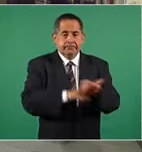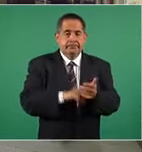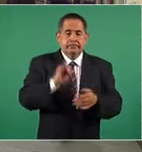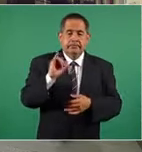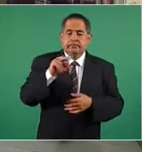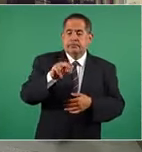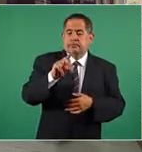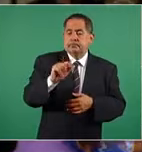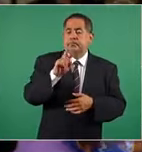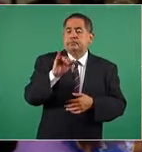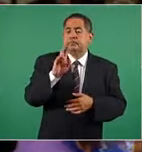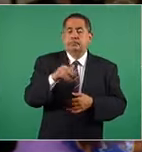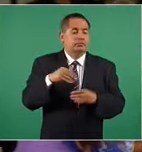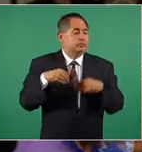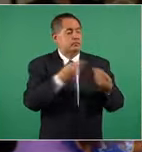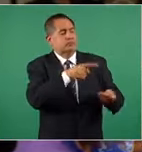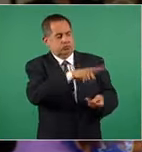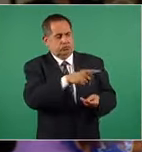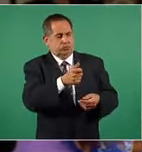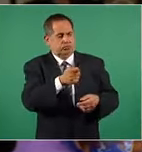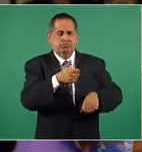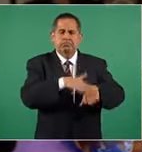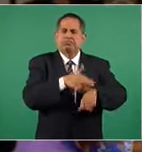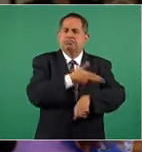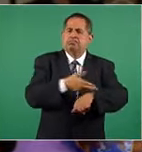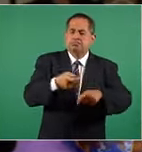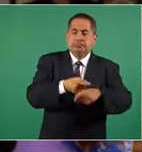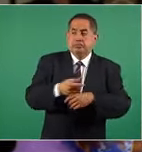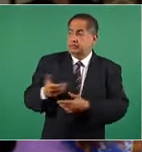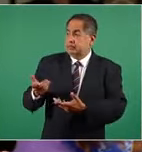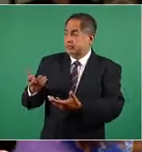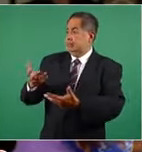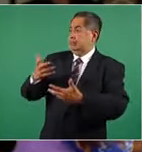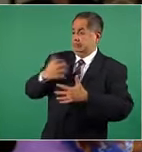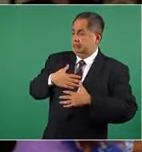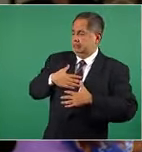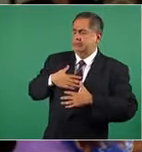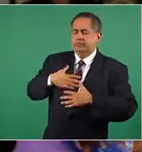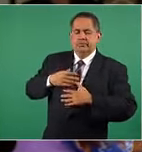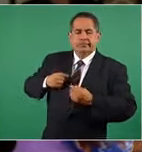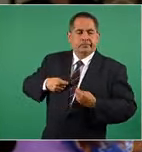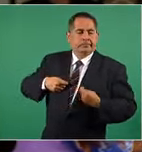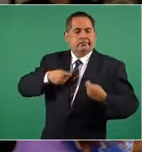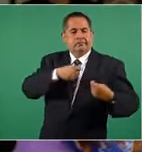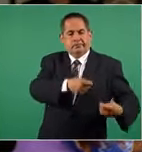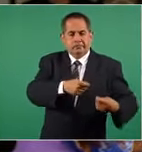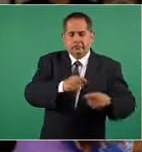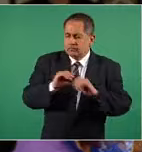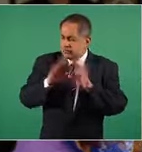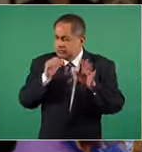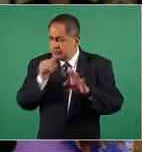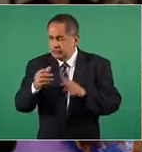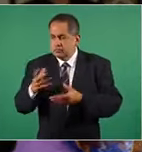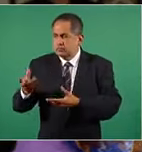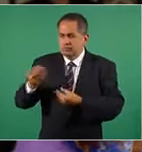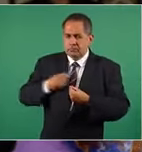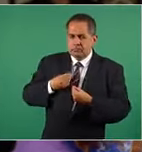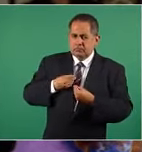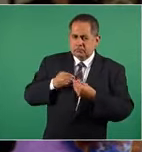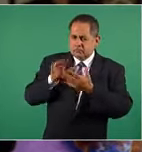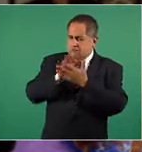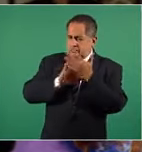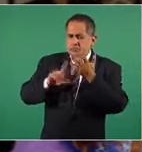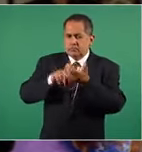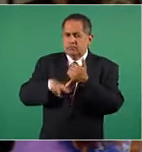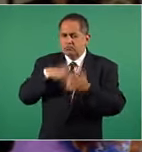para que lo administrara y a su vez el Indavin lo entregó de manera poco clara y diría yo incluso hasta